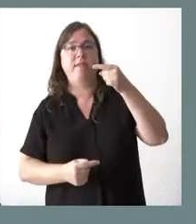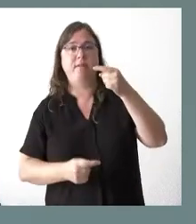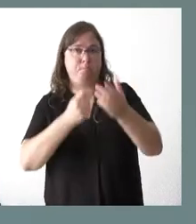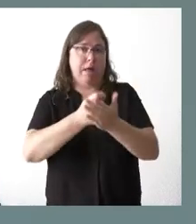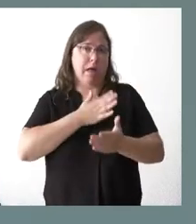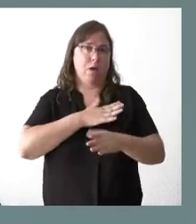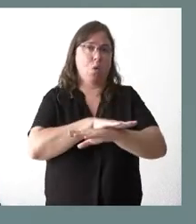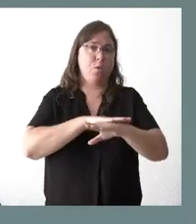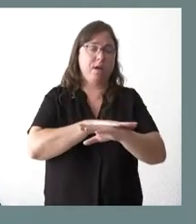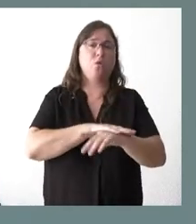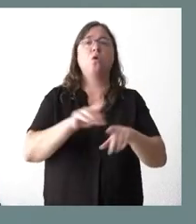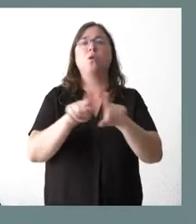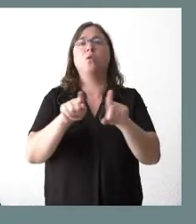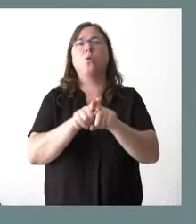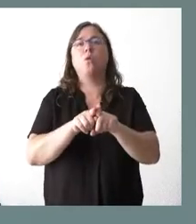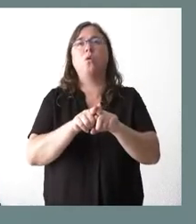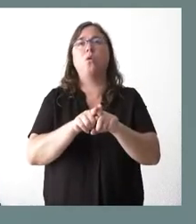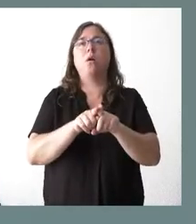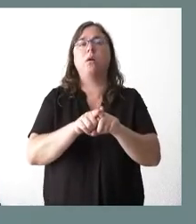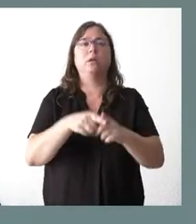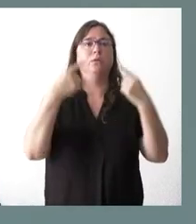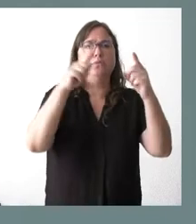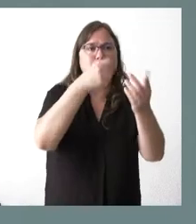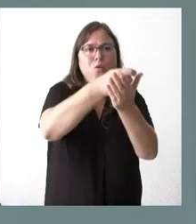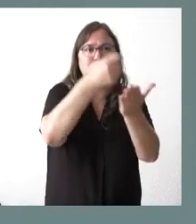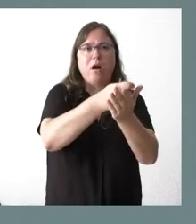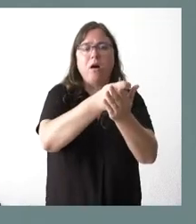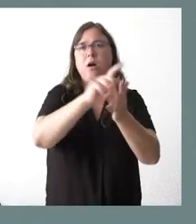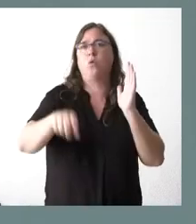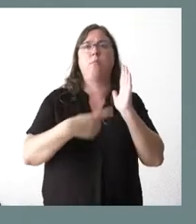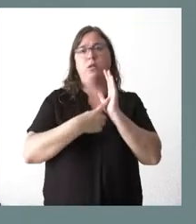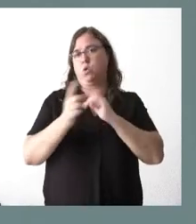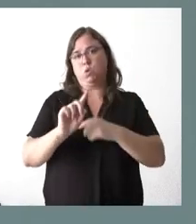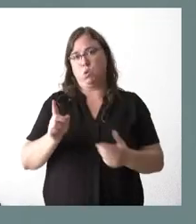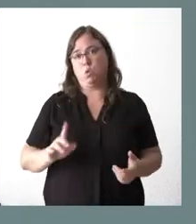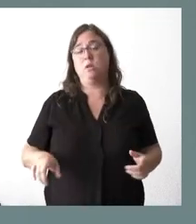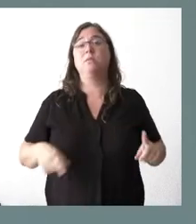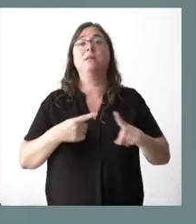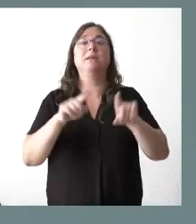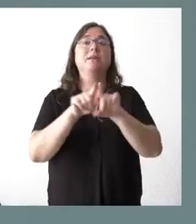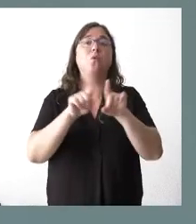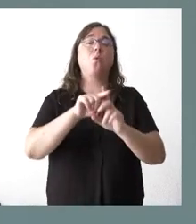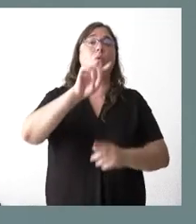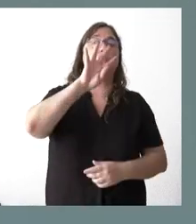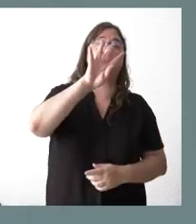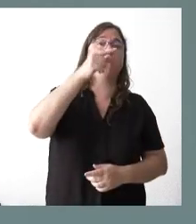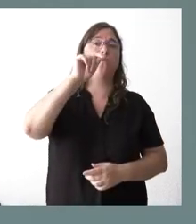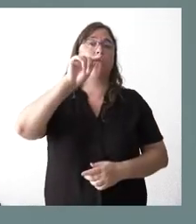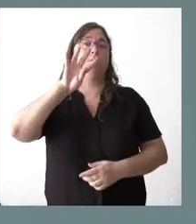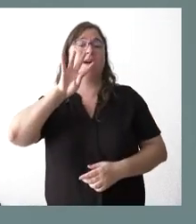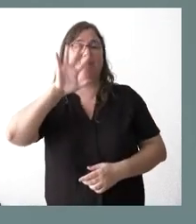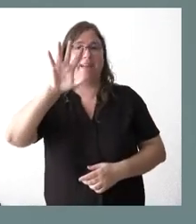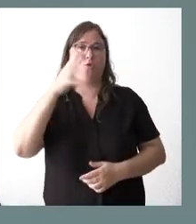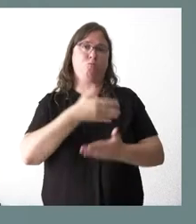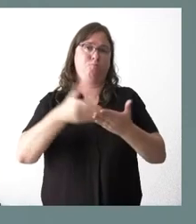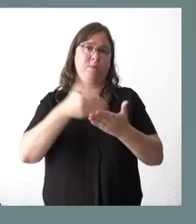no cargamos, como es natural en su integridad, el coste del transporte al ciudadano. Estos son 4,5 millones de euros que ponemos ahora,